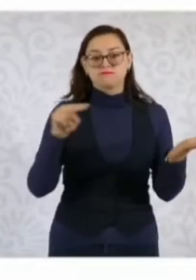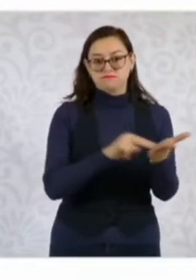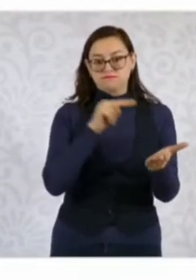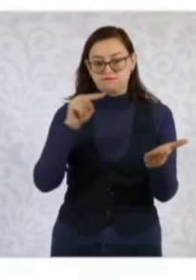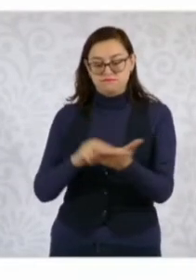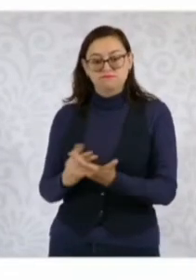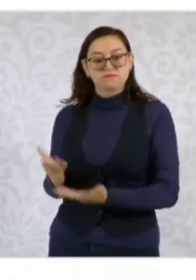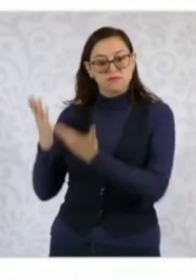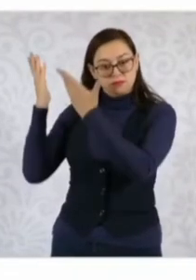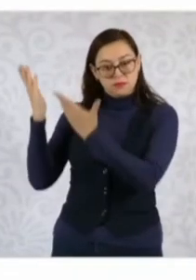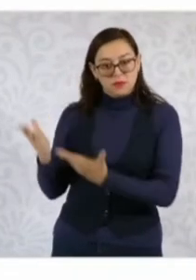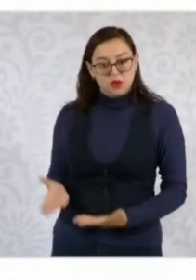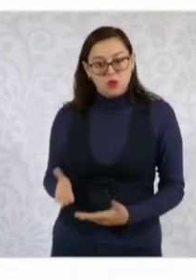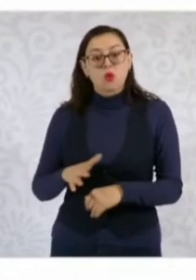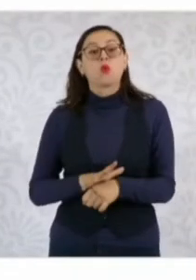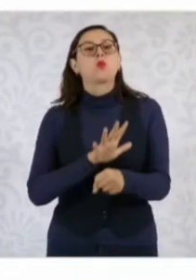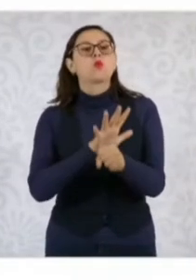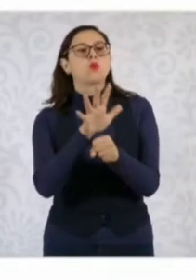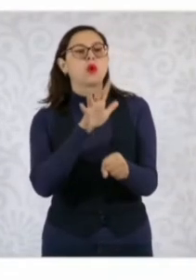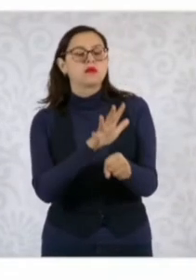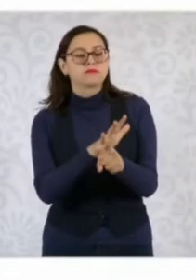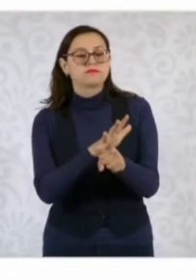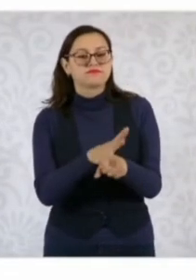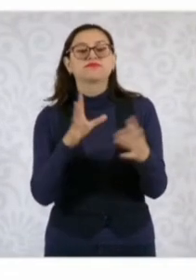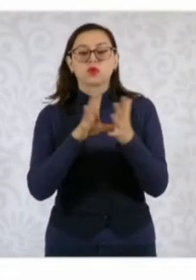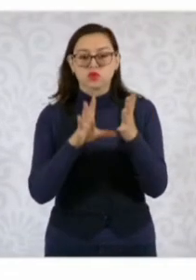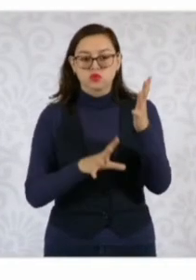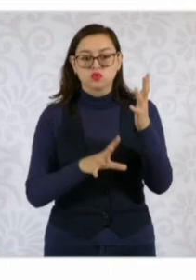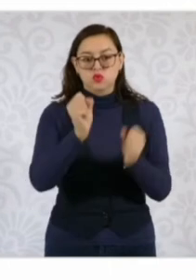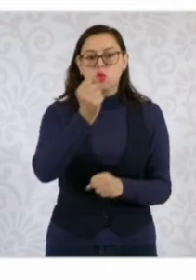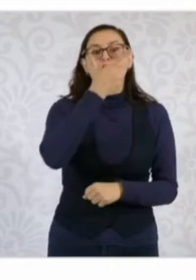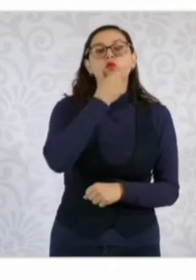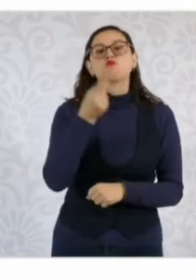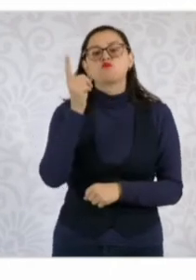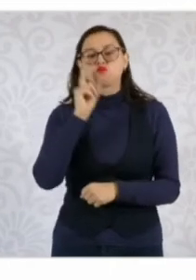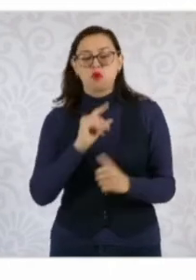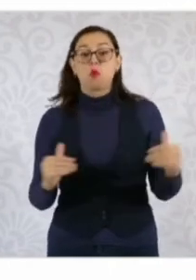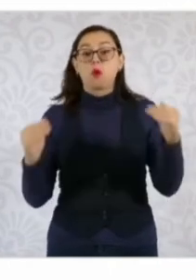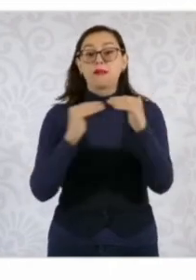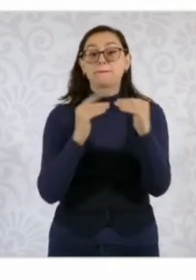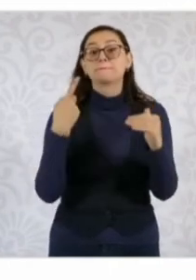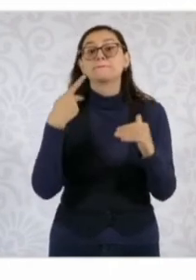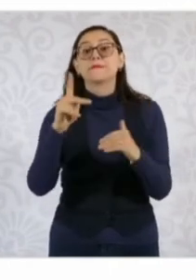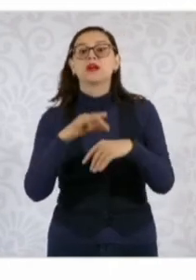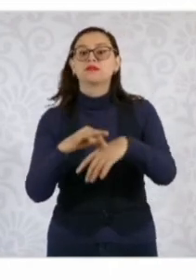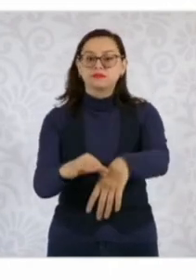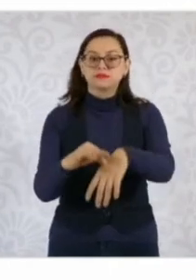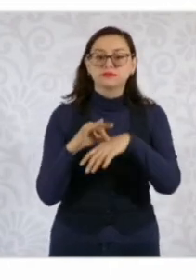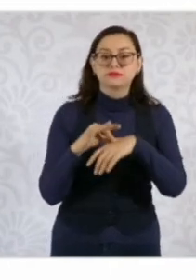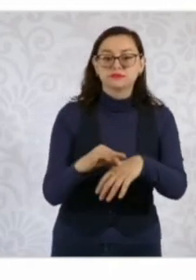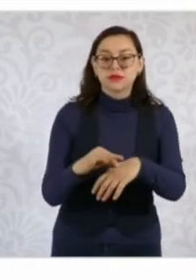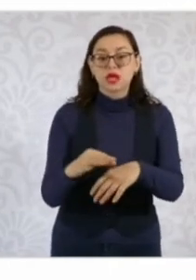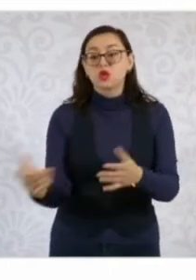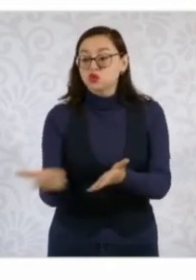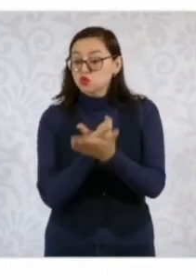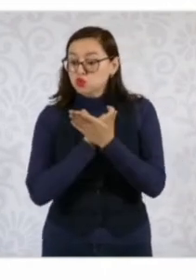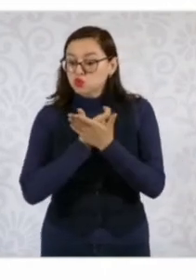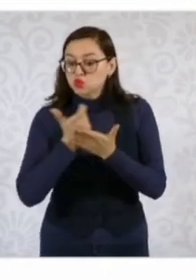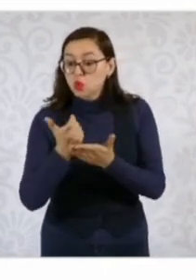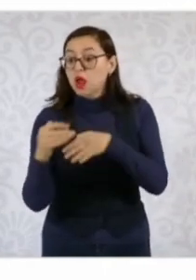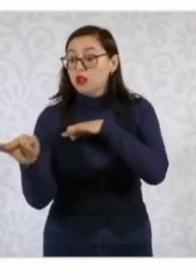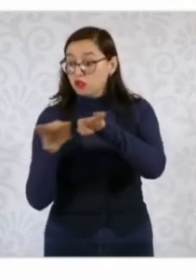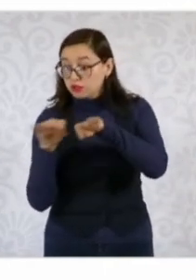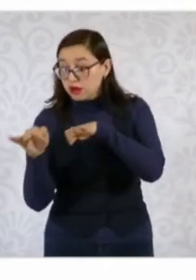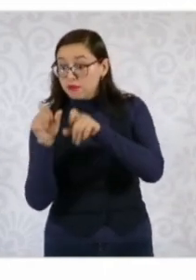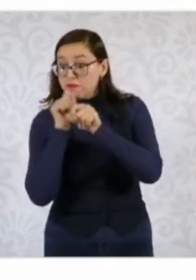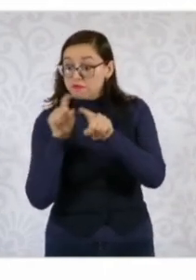decía ella, la igualdad sustantiva para las mujeres en la Constitución. Se garantiza la igualdad salarial entre hombres y mujeres, en la lógica de que a